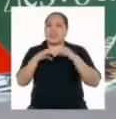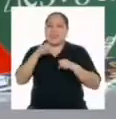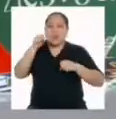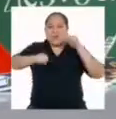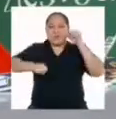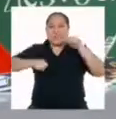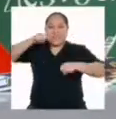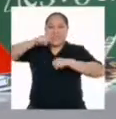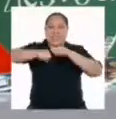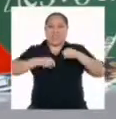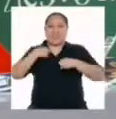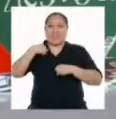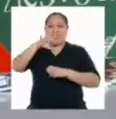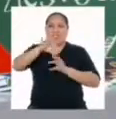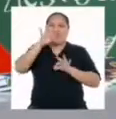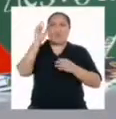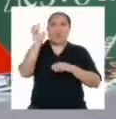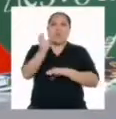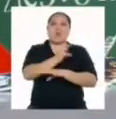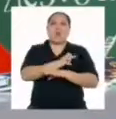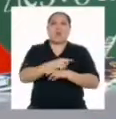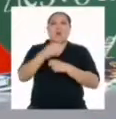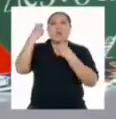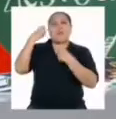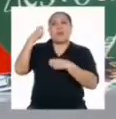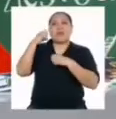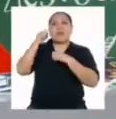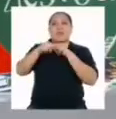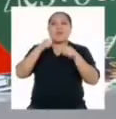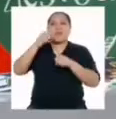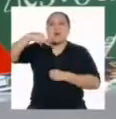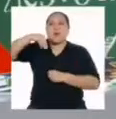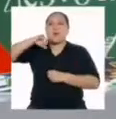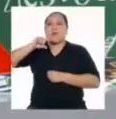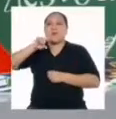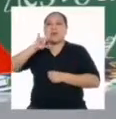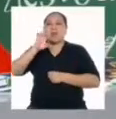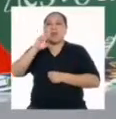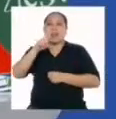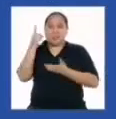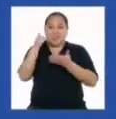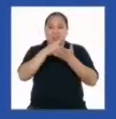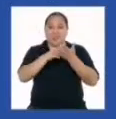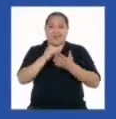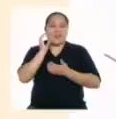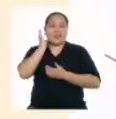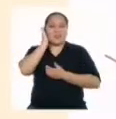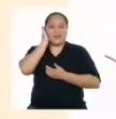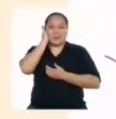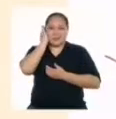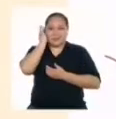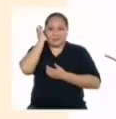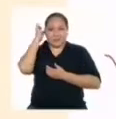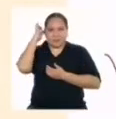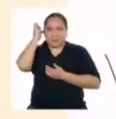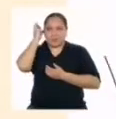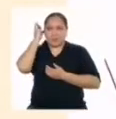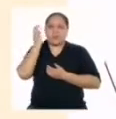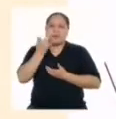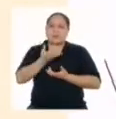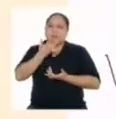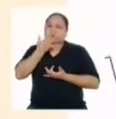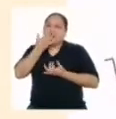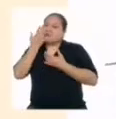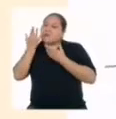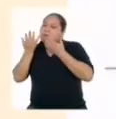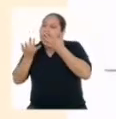Salir en bici. Y encontré el poema Paseos en bicicleta de Miguel Ángel Zapata. Se los leo. El olor de la